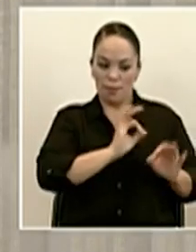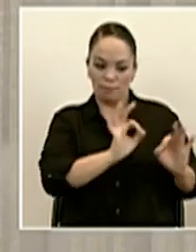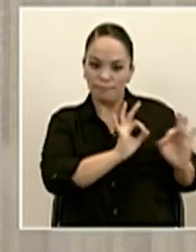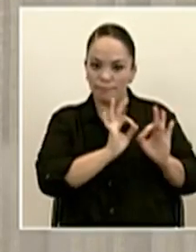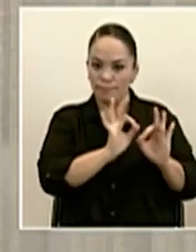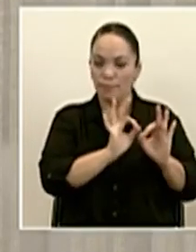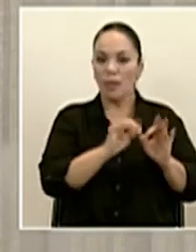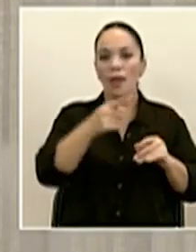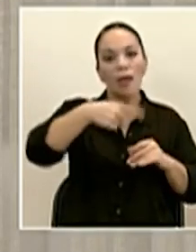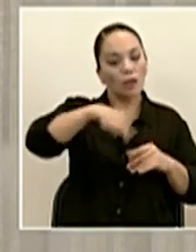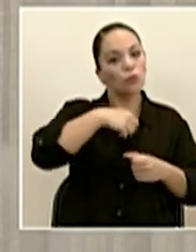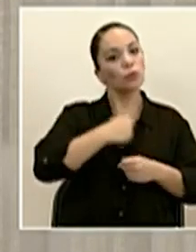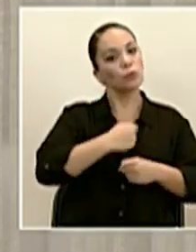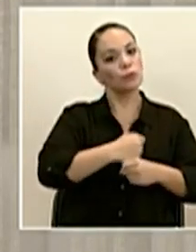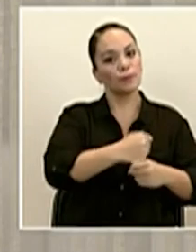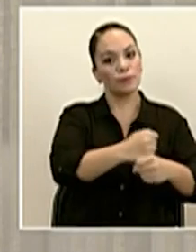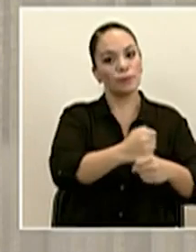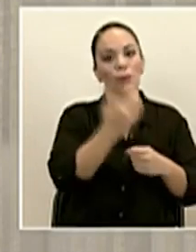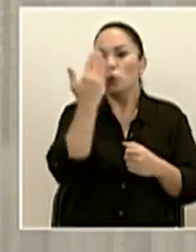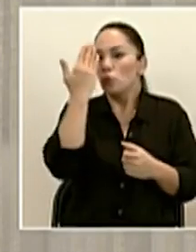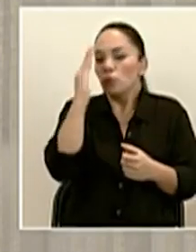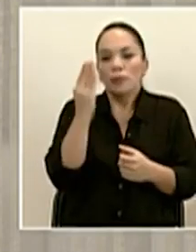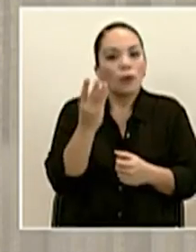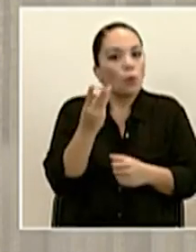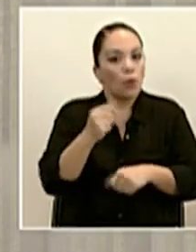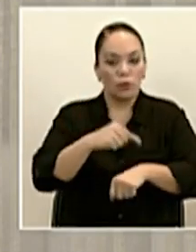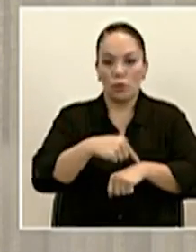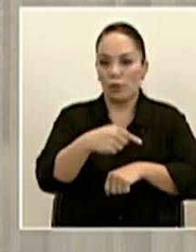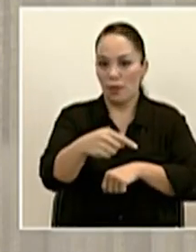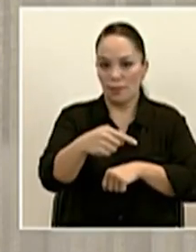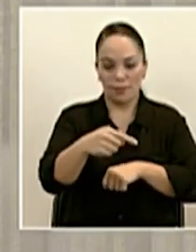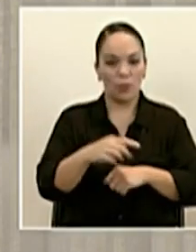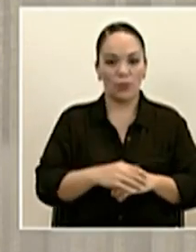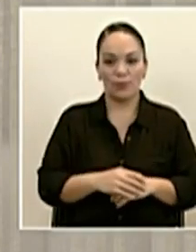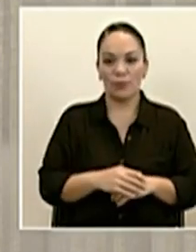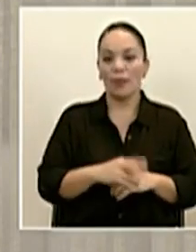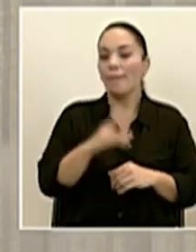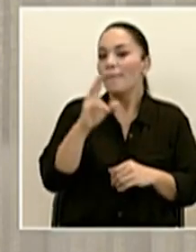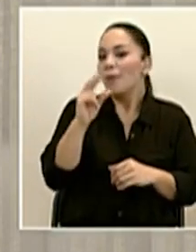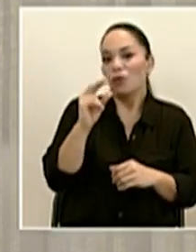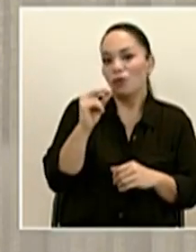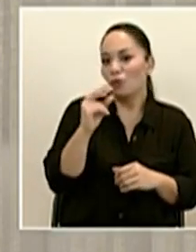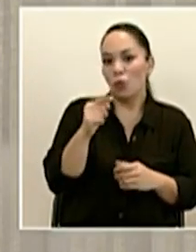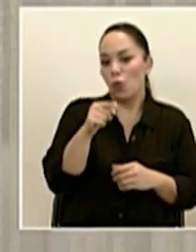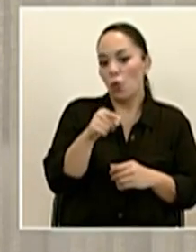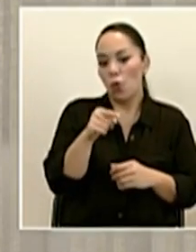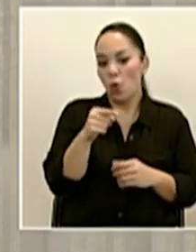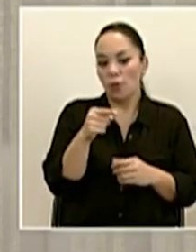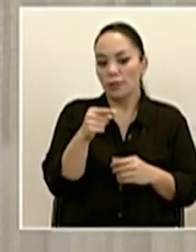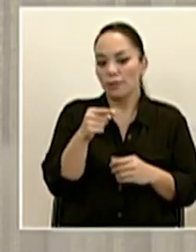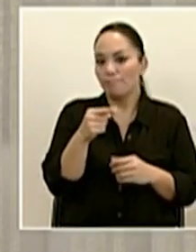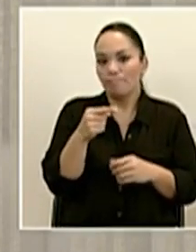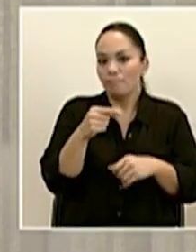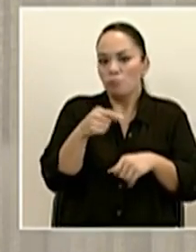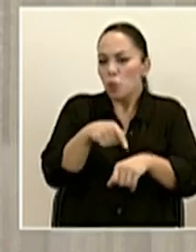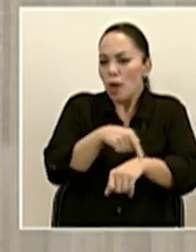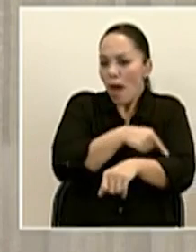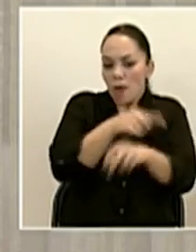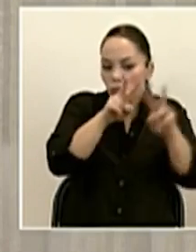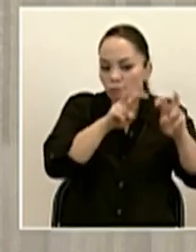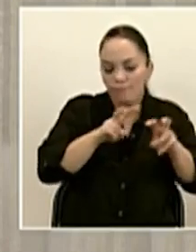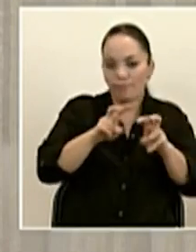en ese trabajo. No sé exactamente cuánto dura, pero no es un trabajo excesivamente largo y les vamos a estar